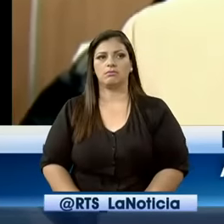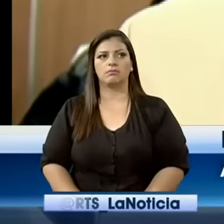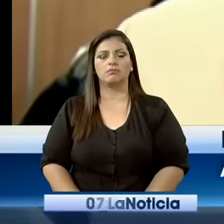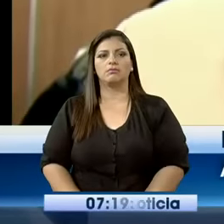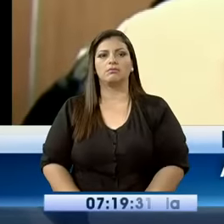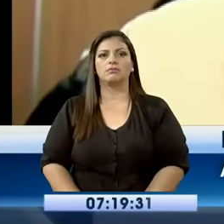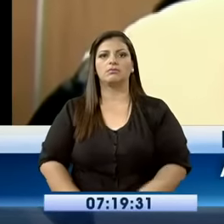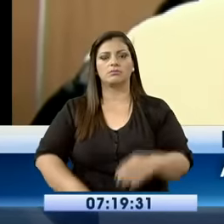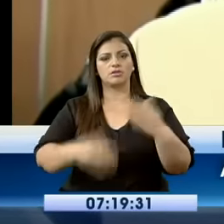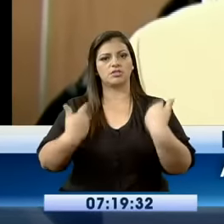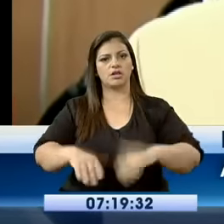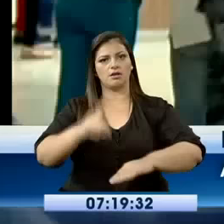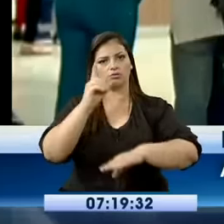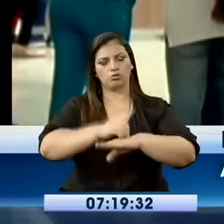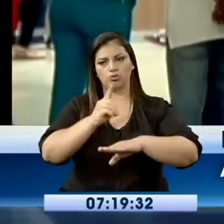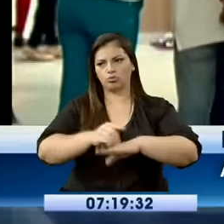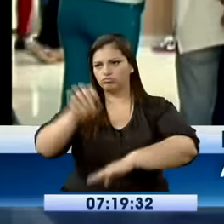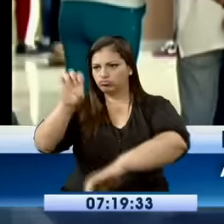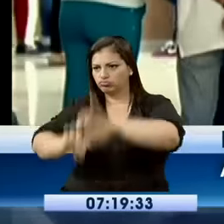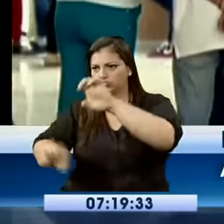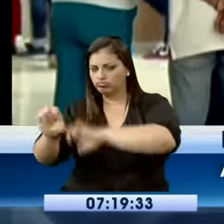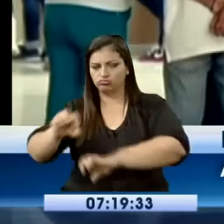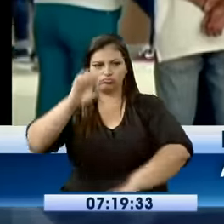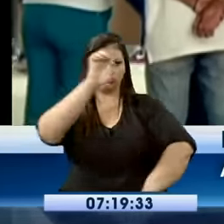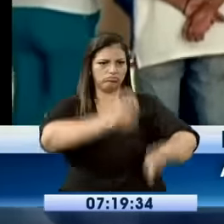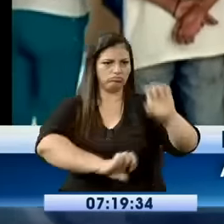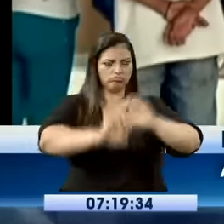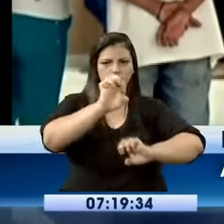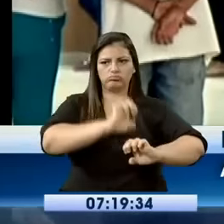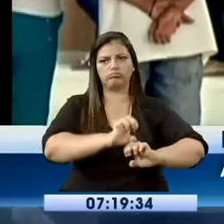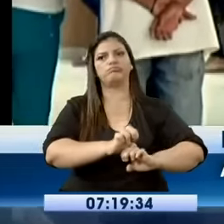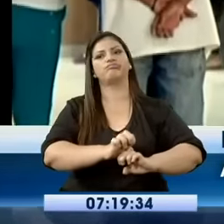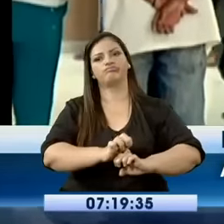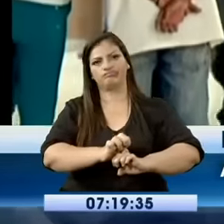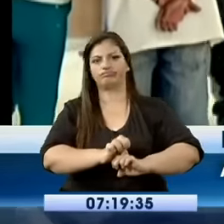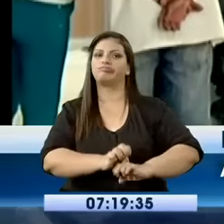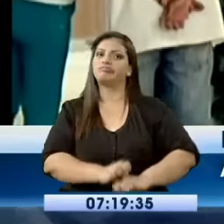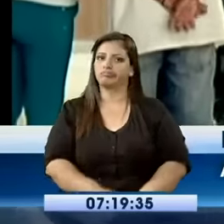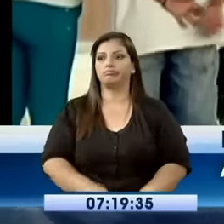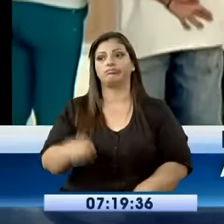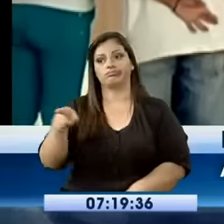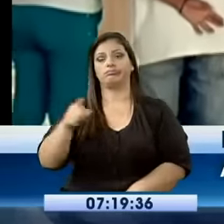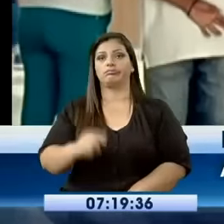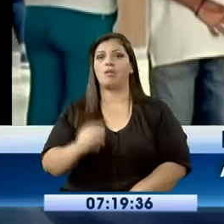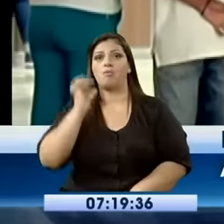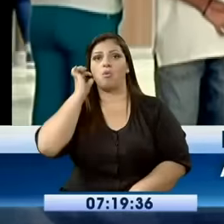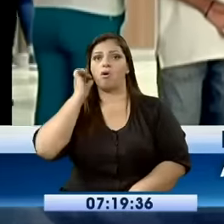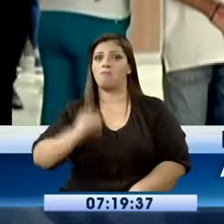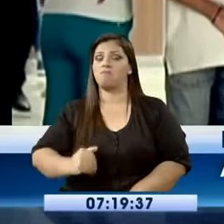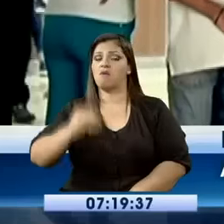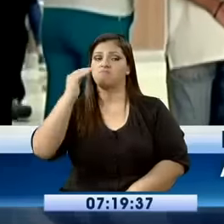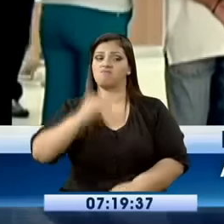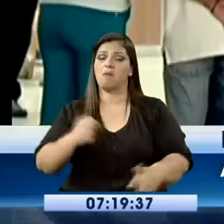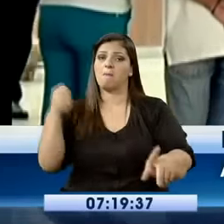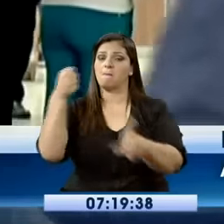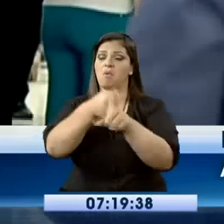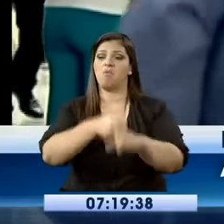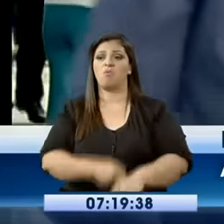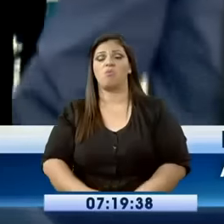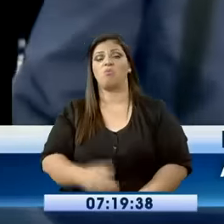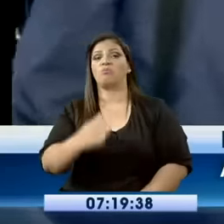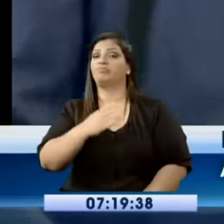determinado por los galenos, la una persona tiene que ser procesada por contravención de violencia intrafamiliar